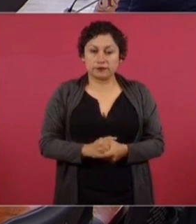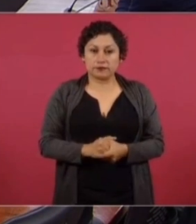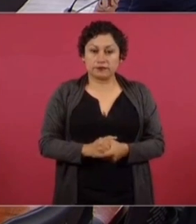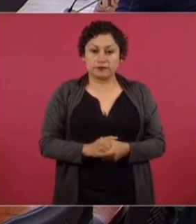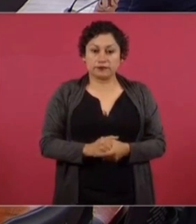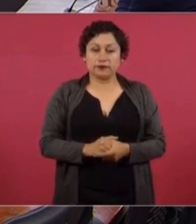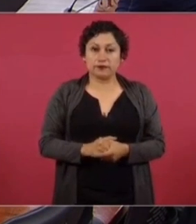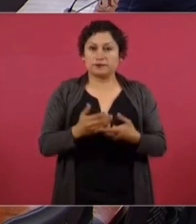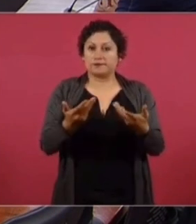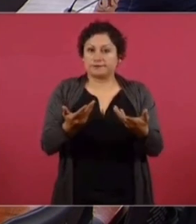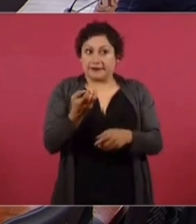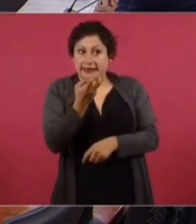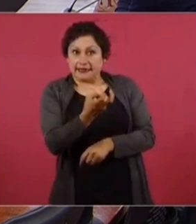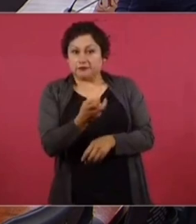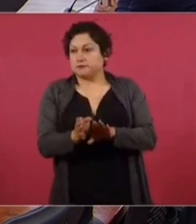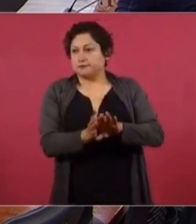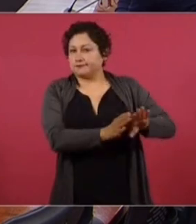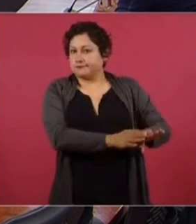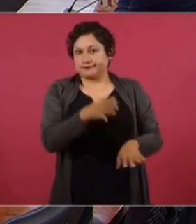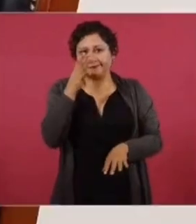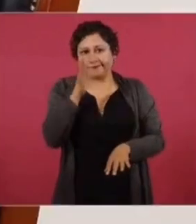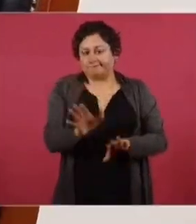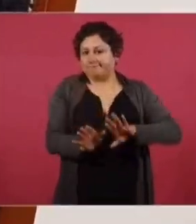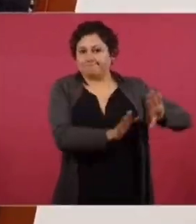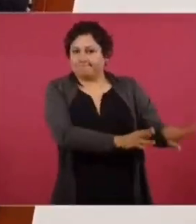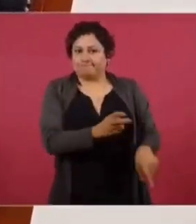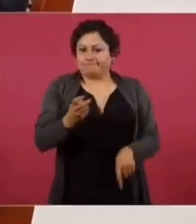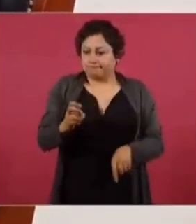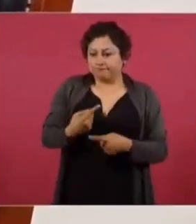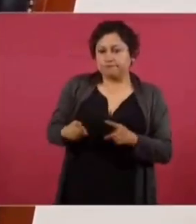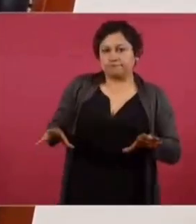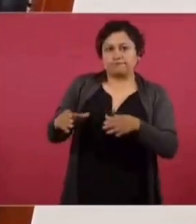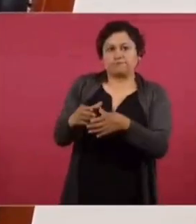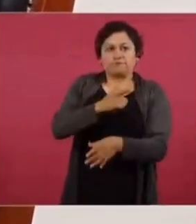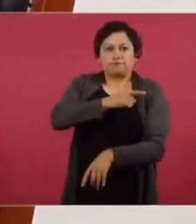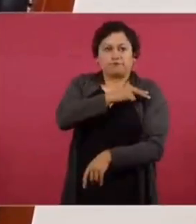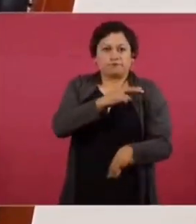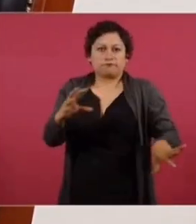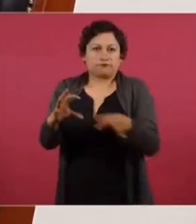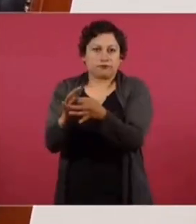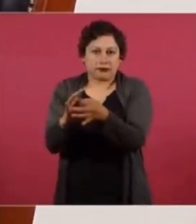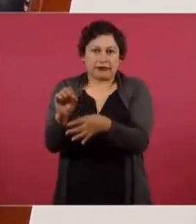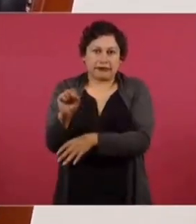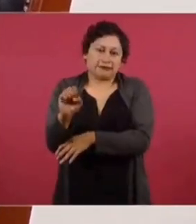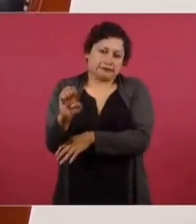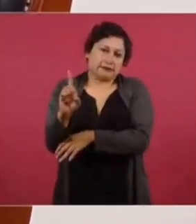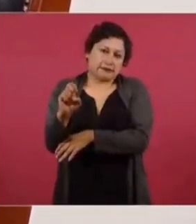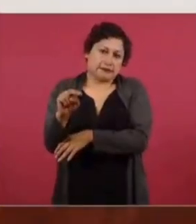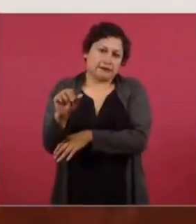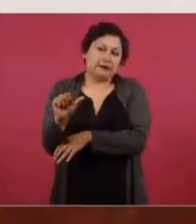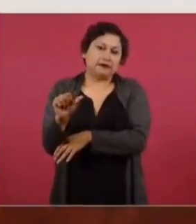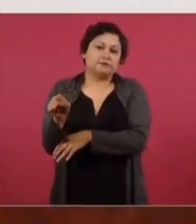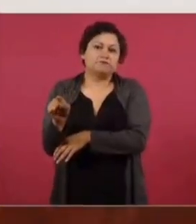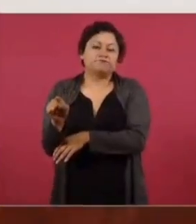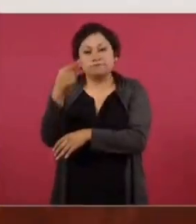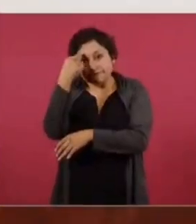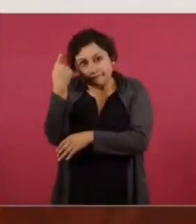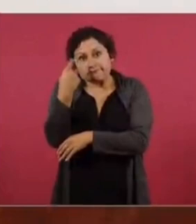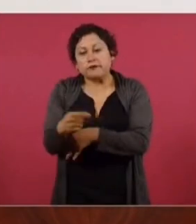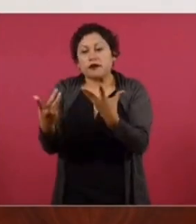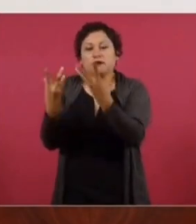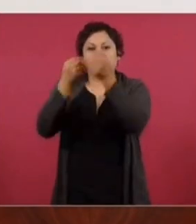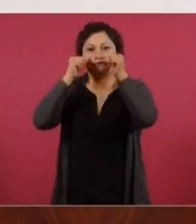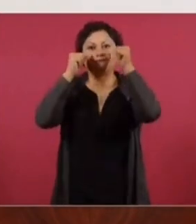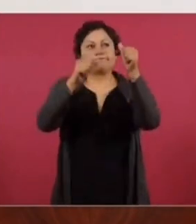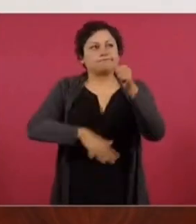Entonces, no queremos que pase eso con la Guardia Nacional, queremos que sea una rama de la Secretaría de la Defensa para encargarse de la seguridad pública